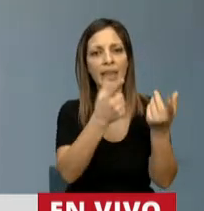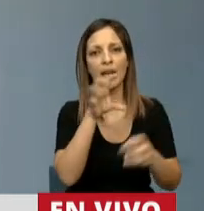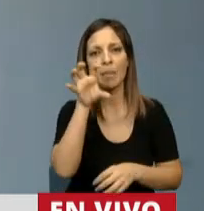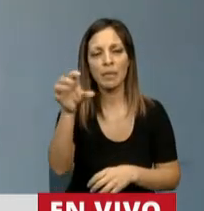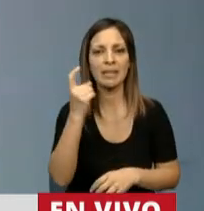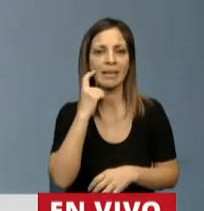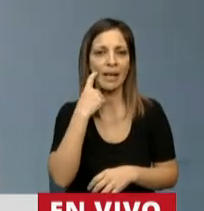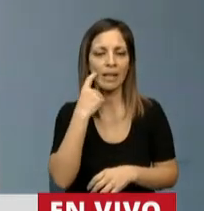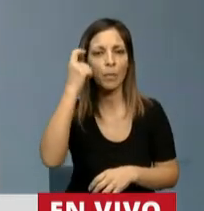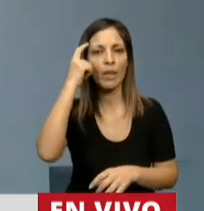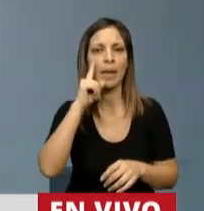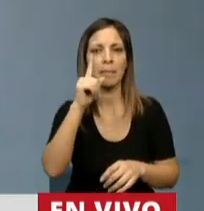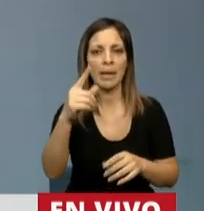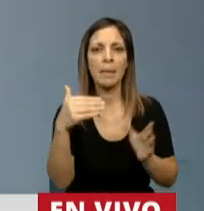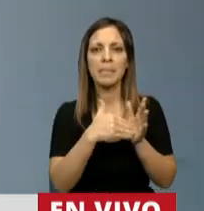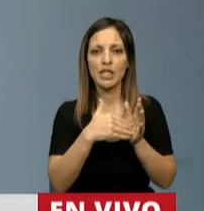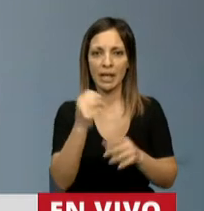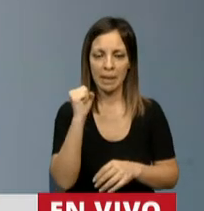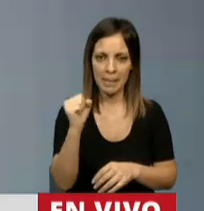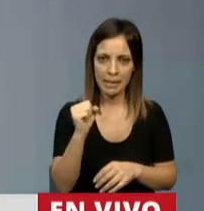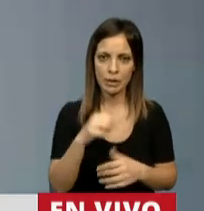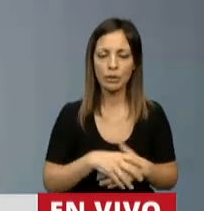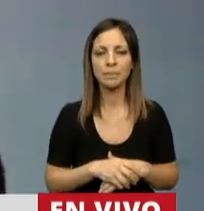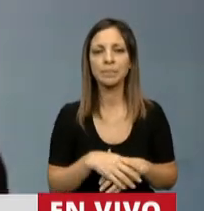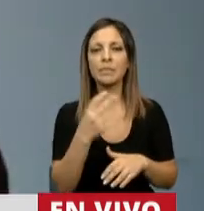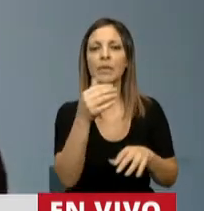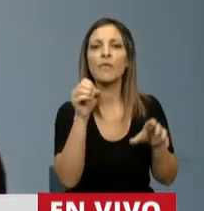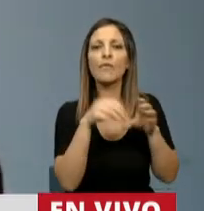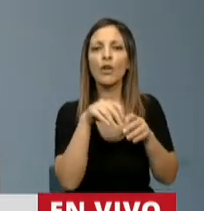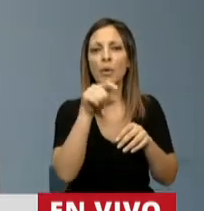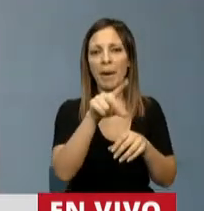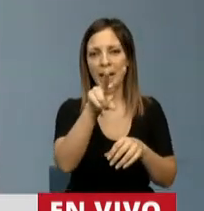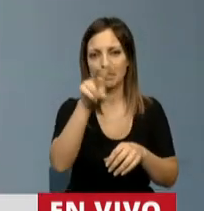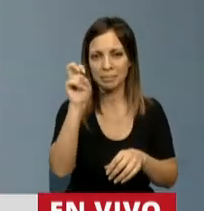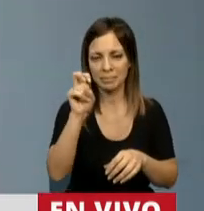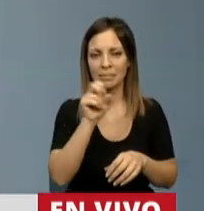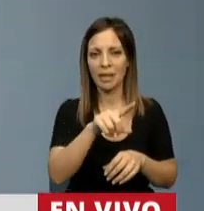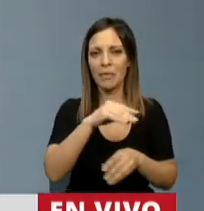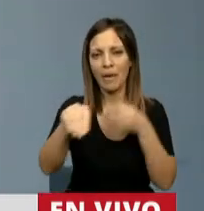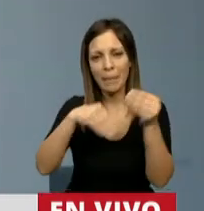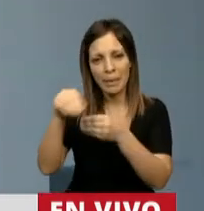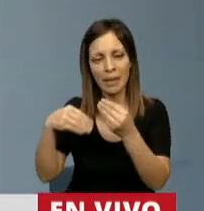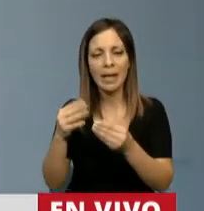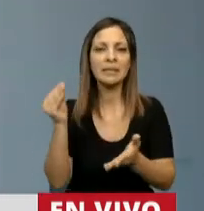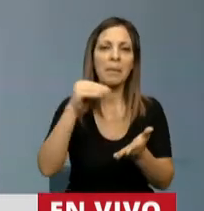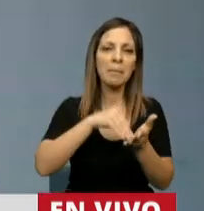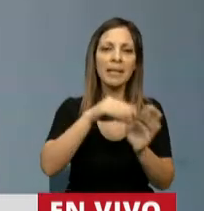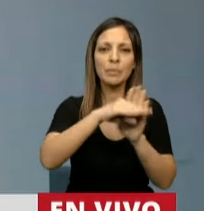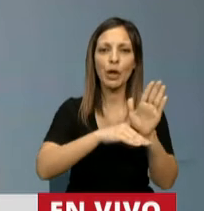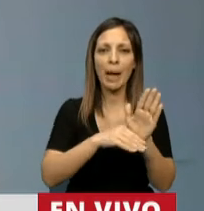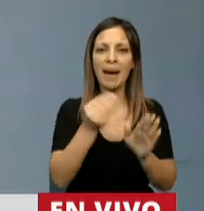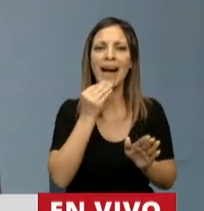por 10.000 millones de pesos. Lo que son los fondos a las familias, el IFE, más el programa alimentar,